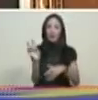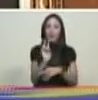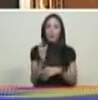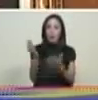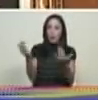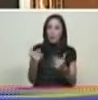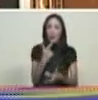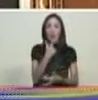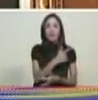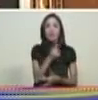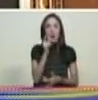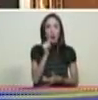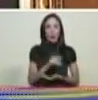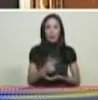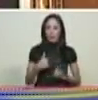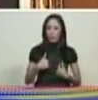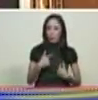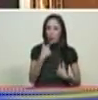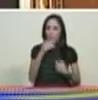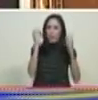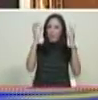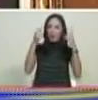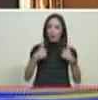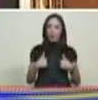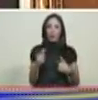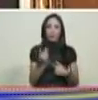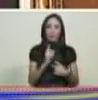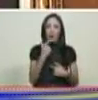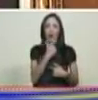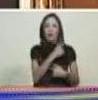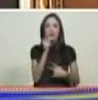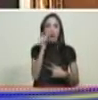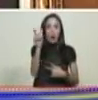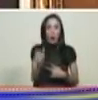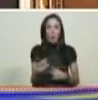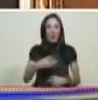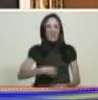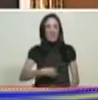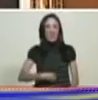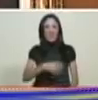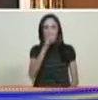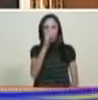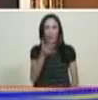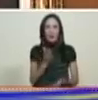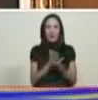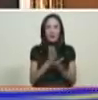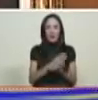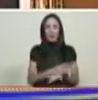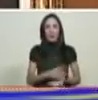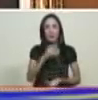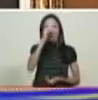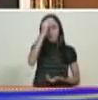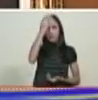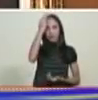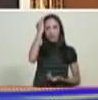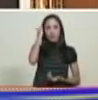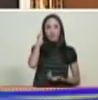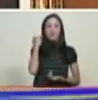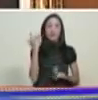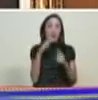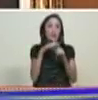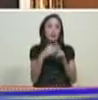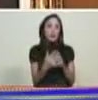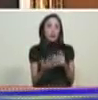dice el conde el guacharo no lo digo yo dice el conde el guacharo en uno de sus espectáculos metiendo el humor a una situación